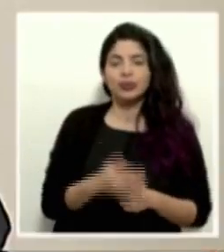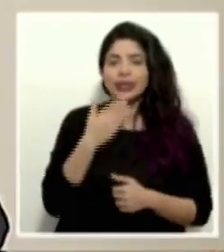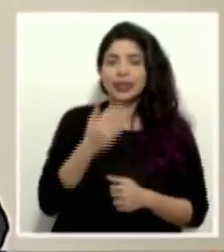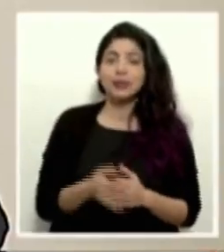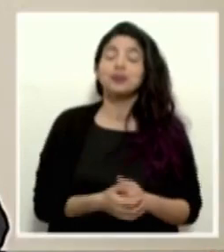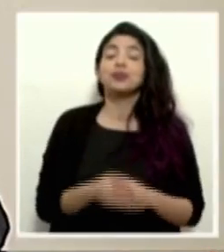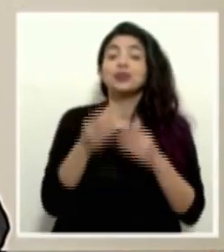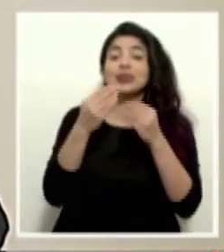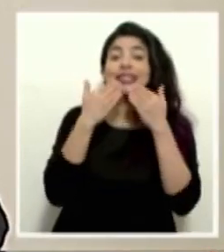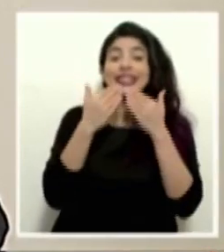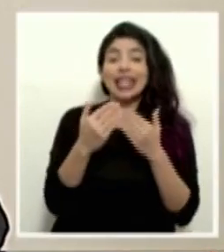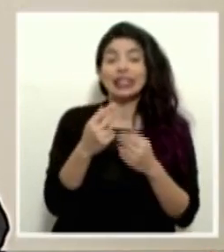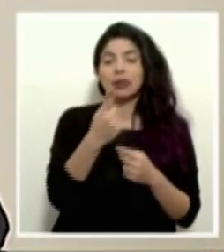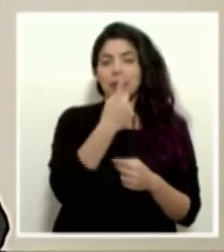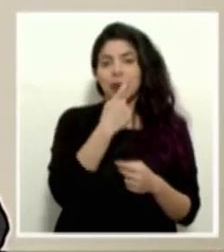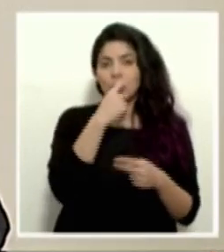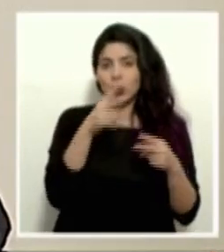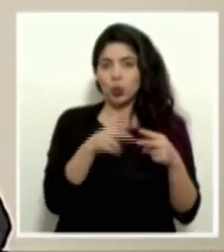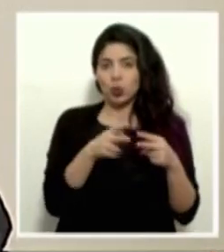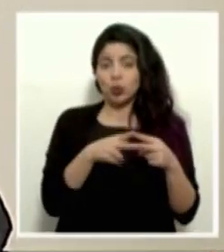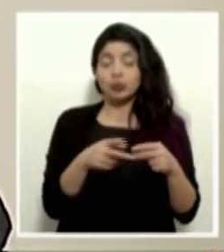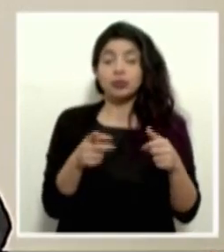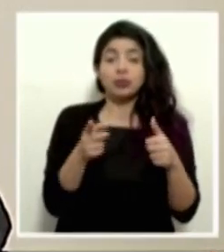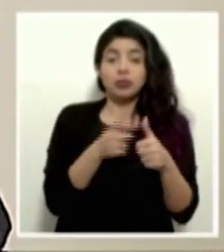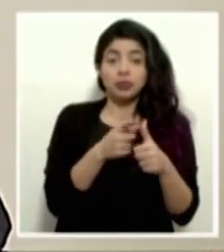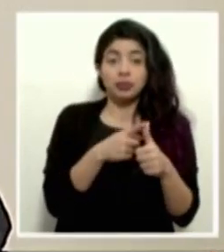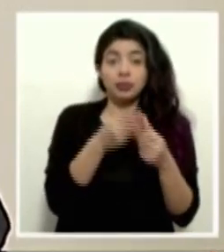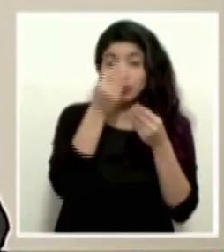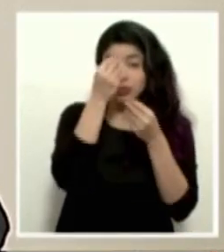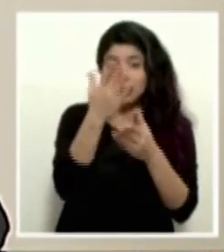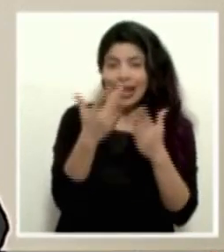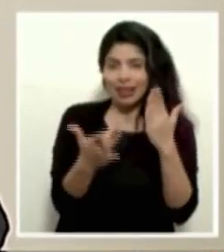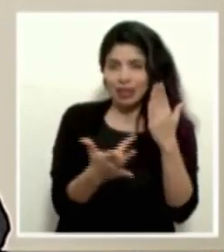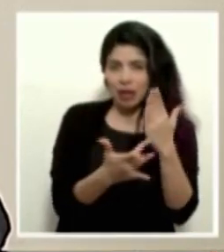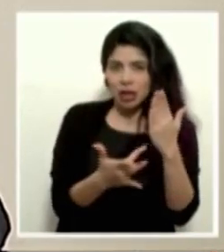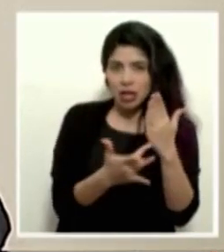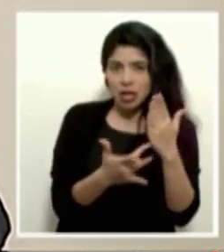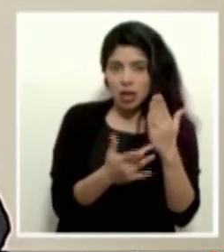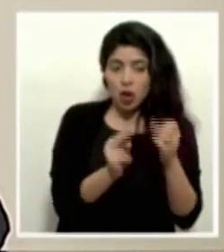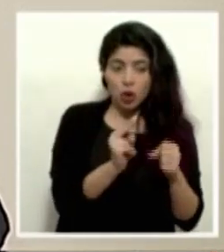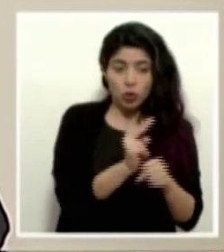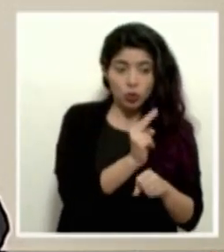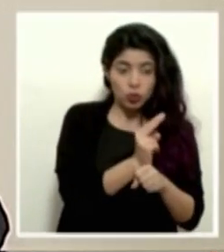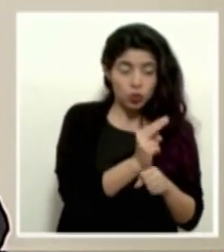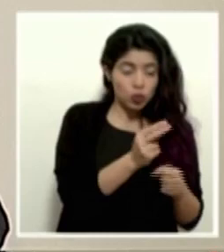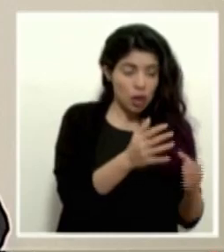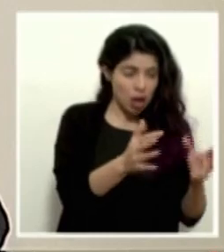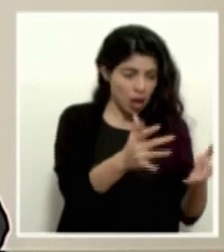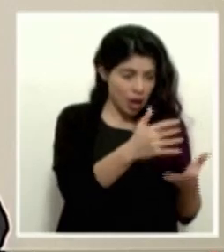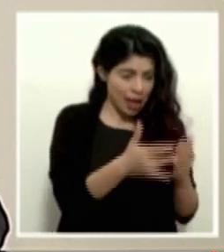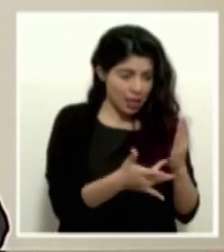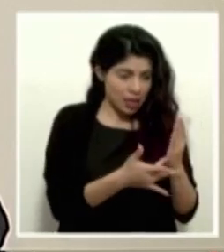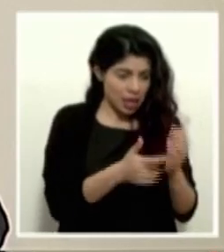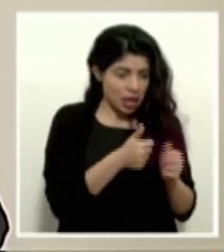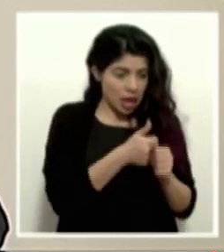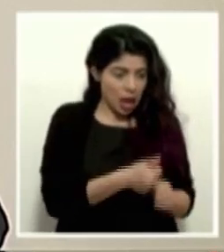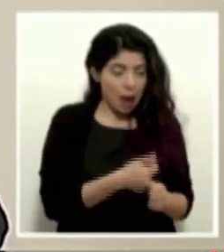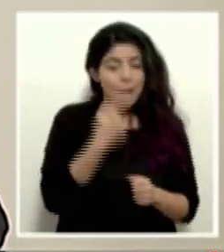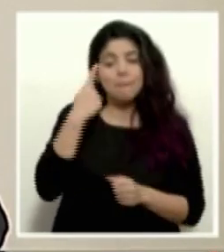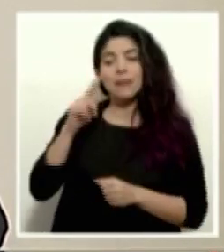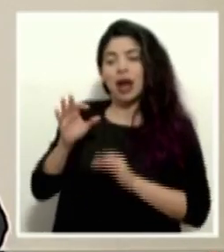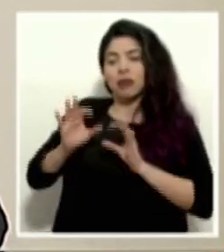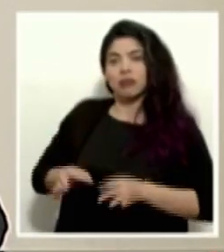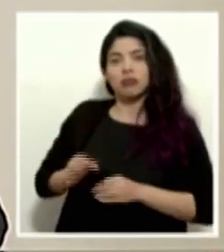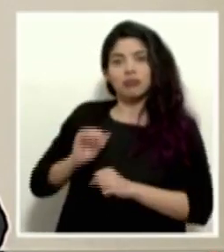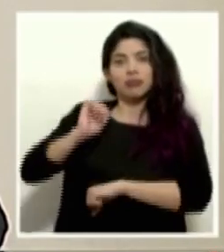Sí, muchas gracias por sus dos preguntas. Con respecto a los datos técnicos que se basan para tomar las decisiones sobre las diferentes alertas,